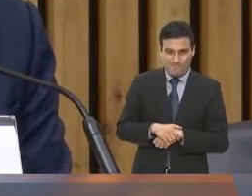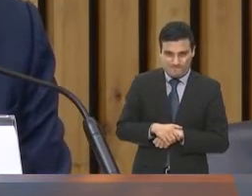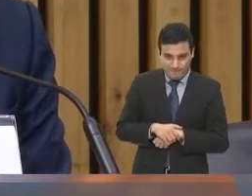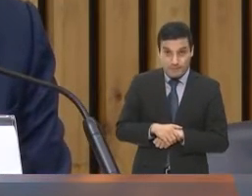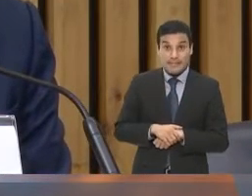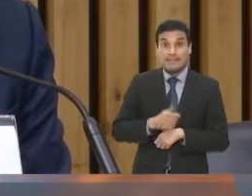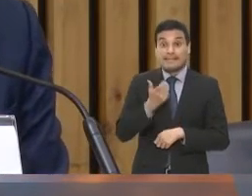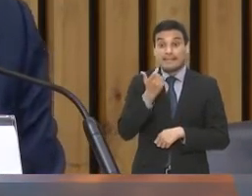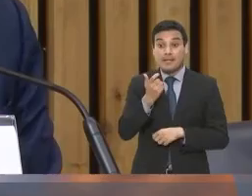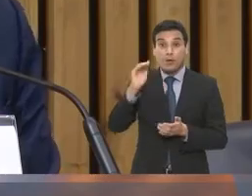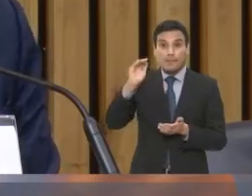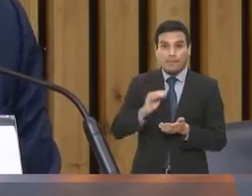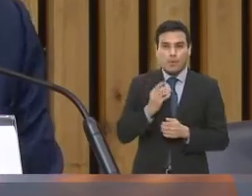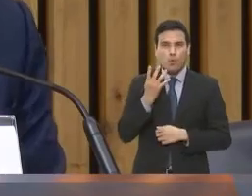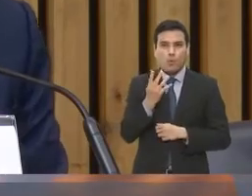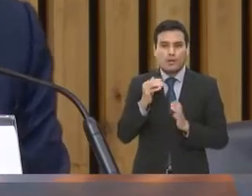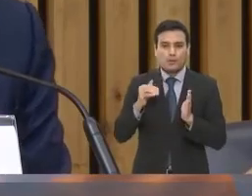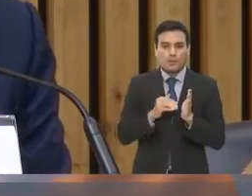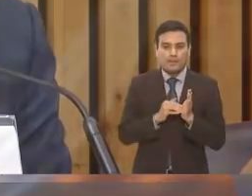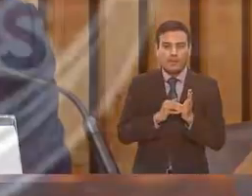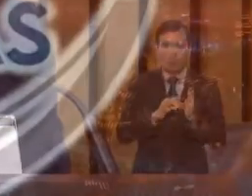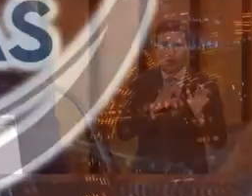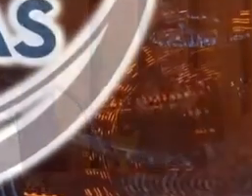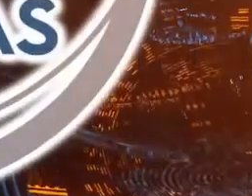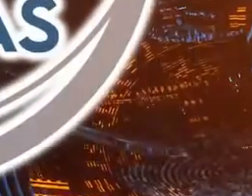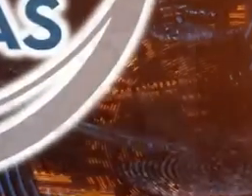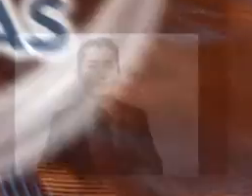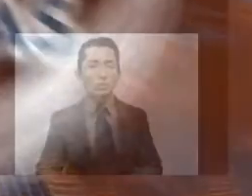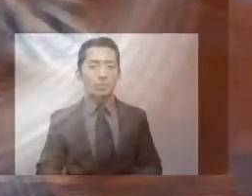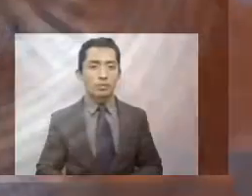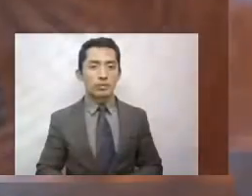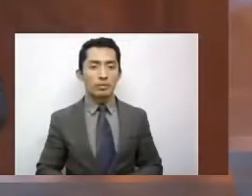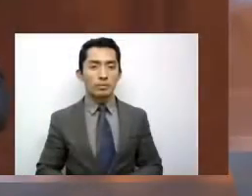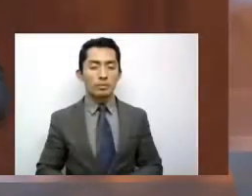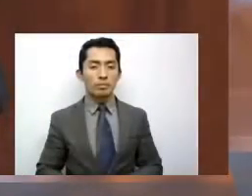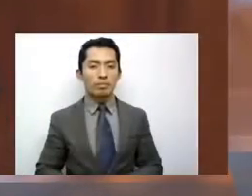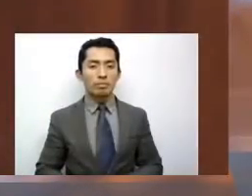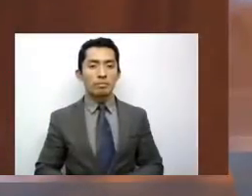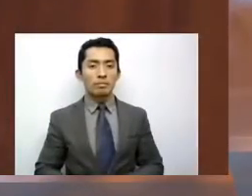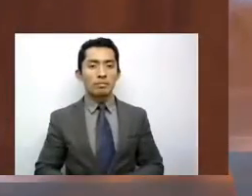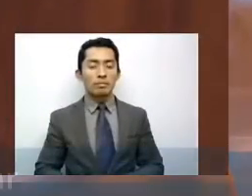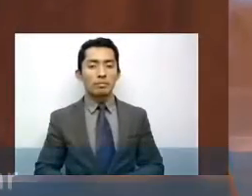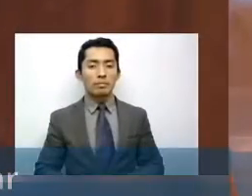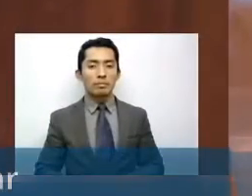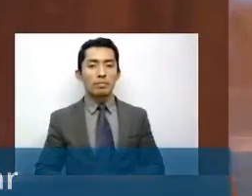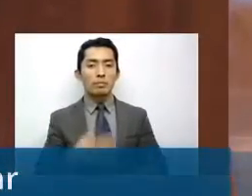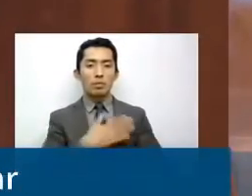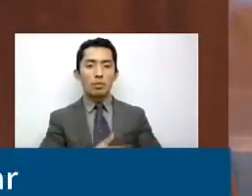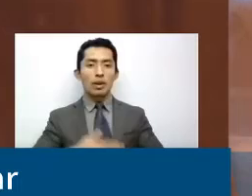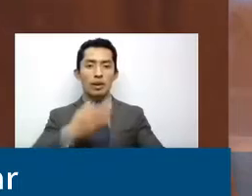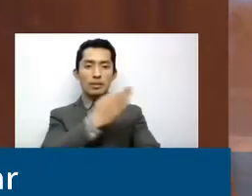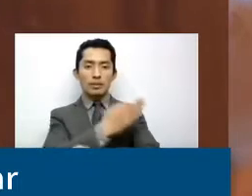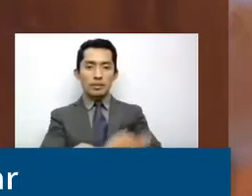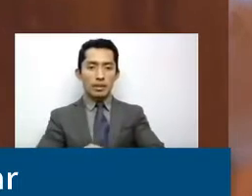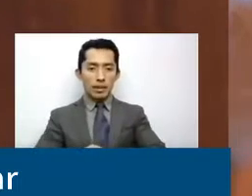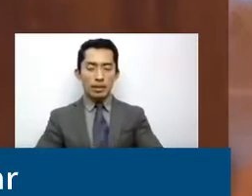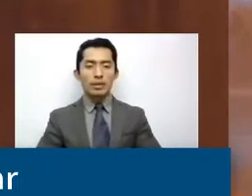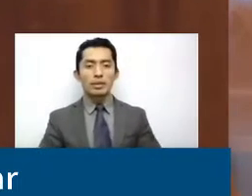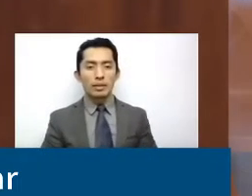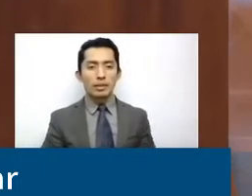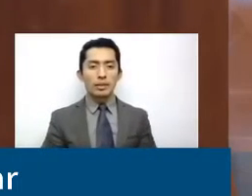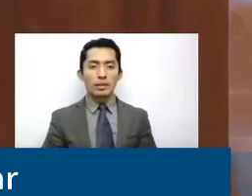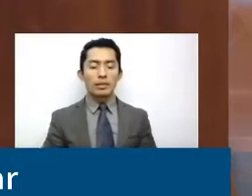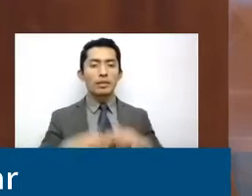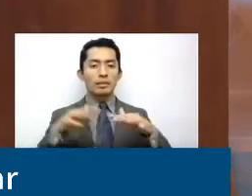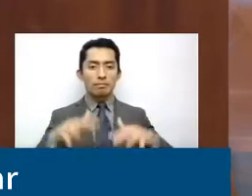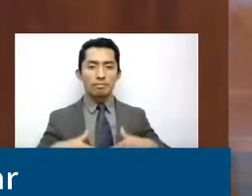un despropósito autoritario subrayar. Estas obras son el 60% que las está